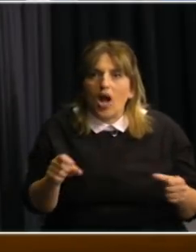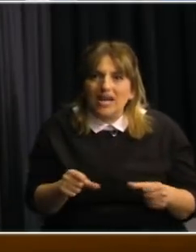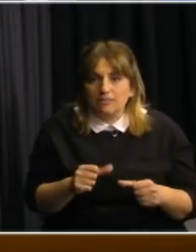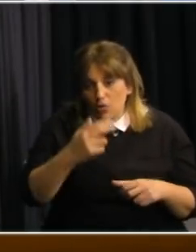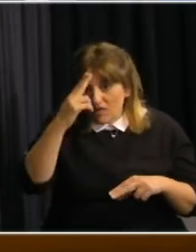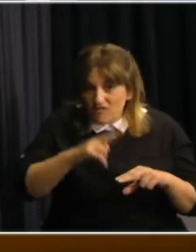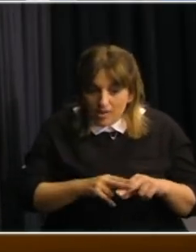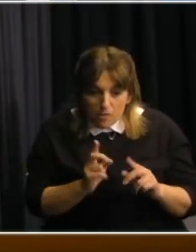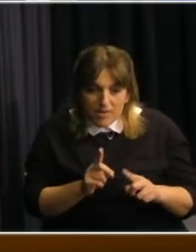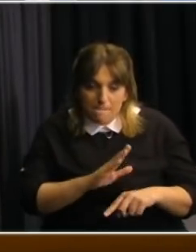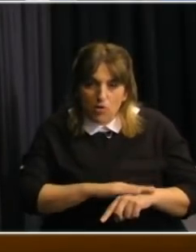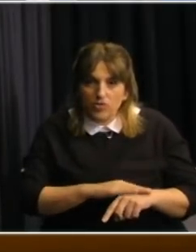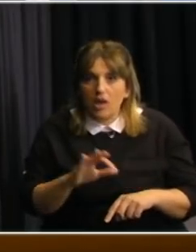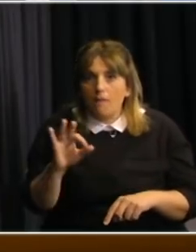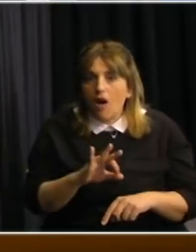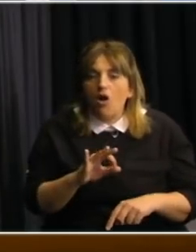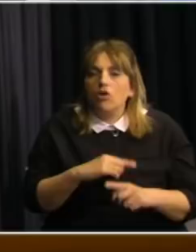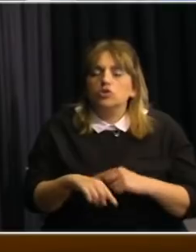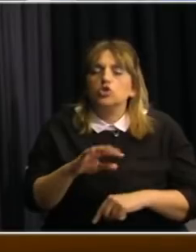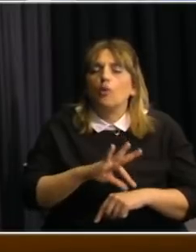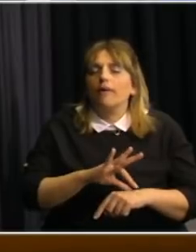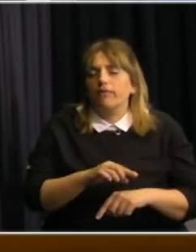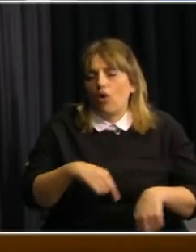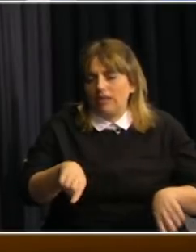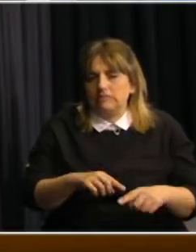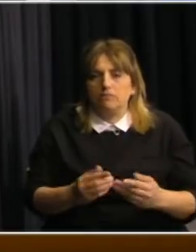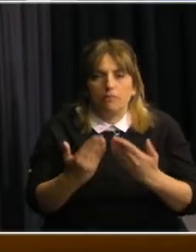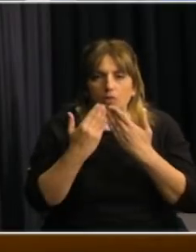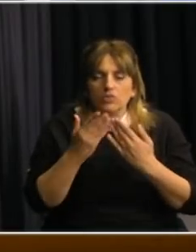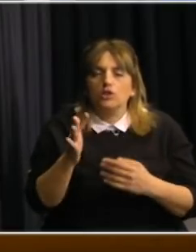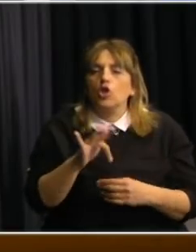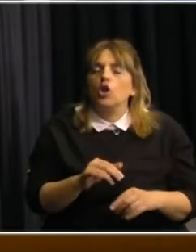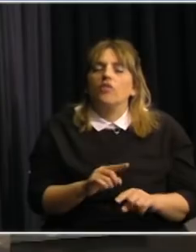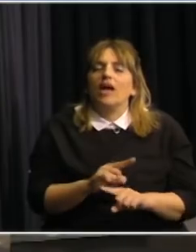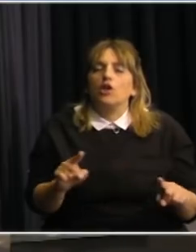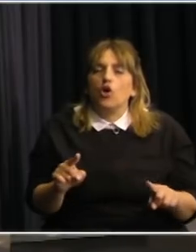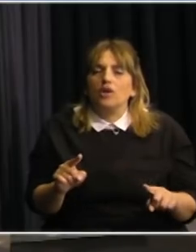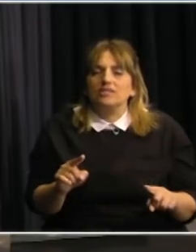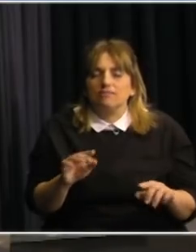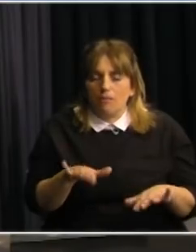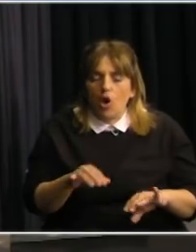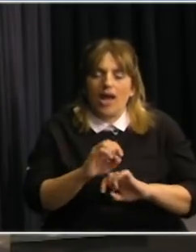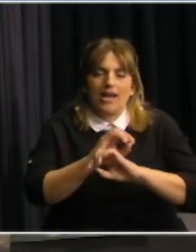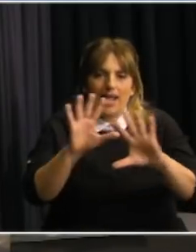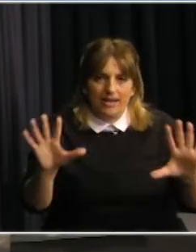esa pregunta nos llega como médicos todos los días por favor aclaremos esto